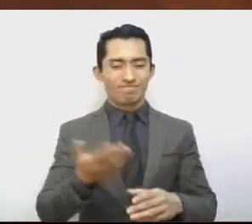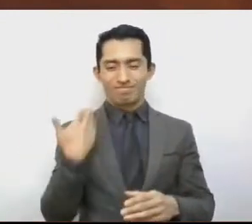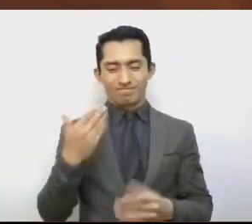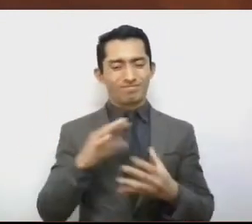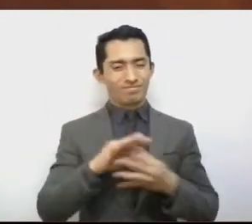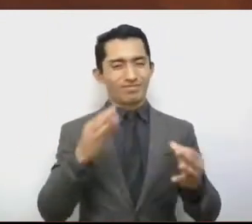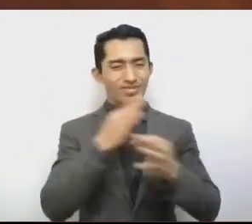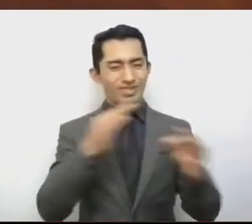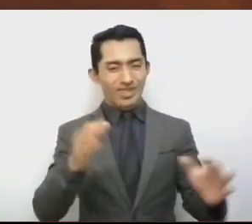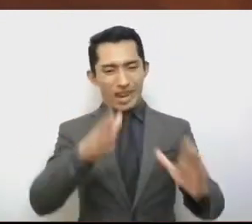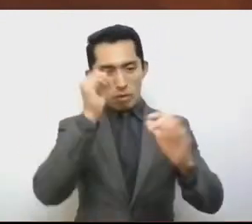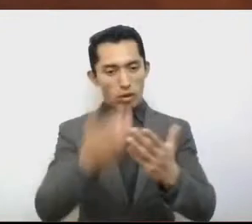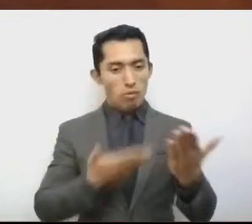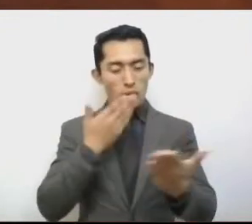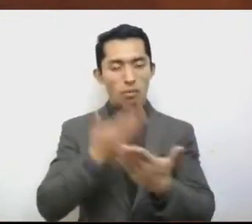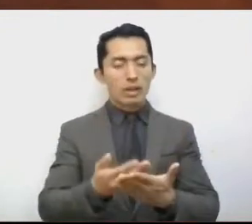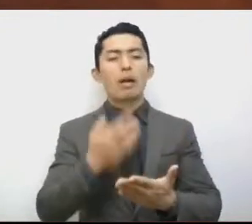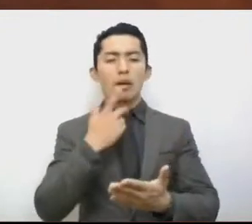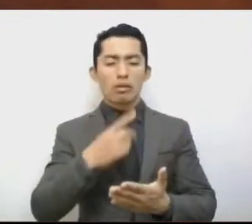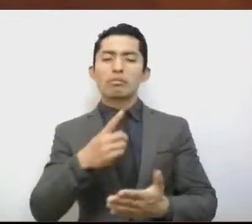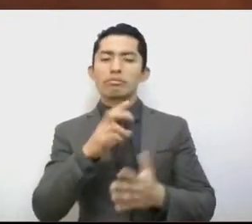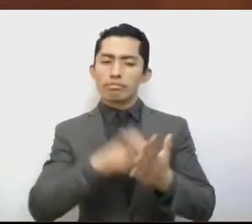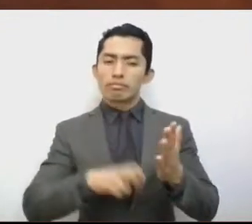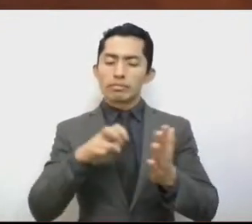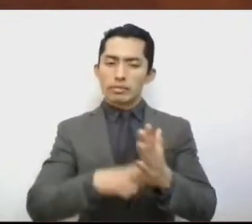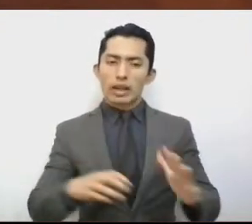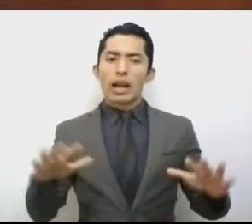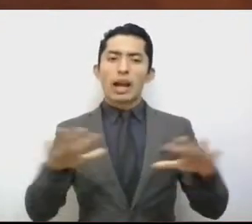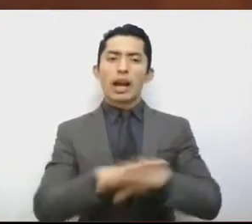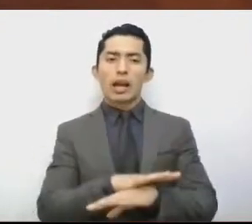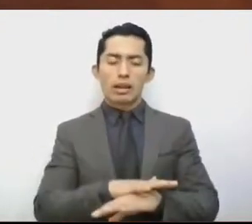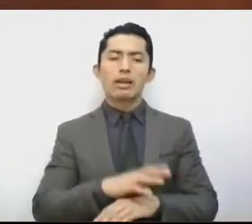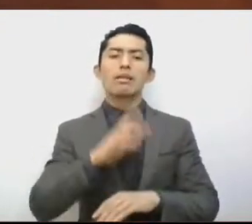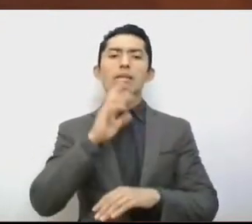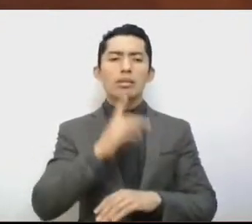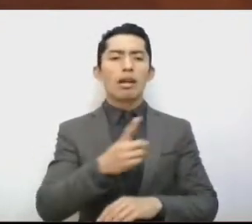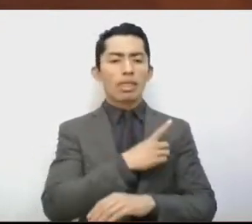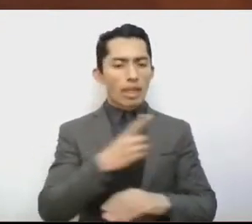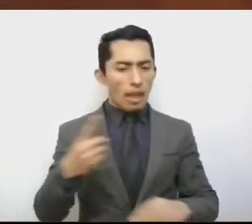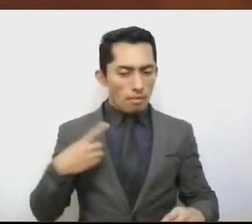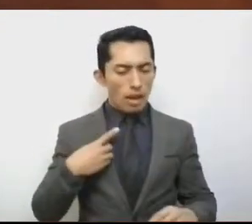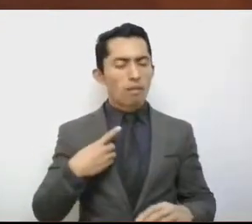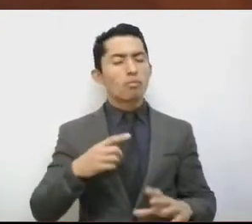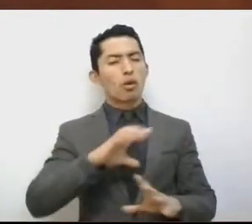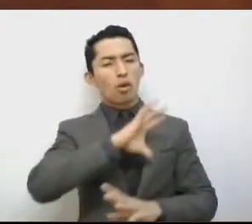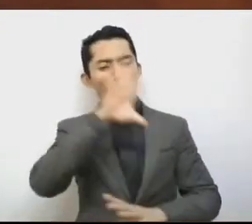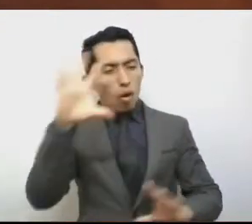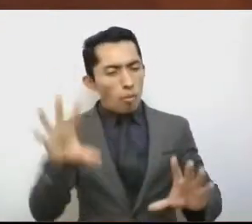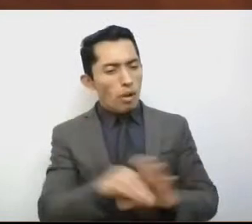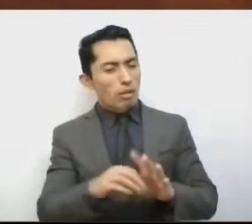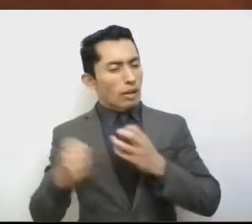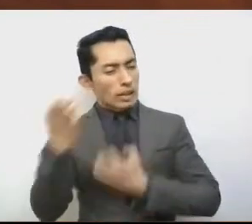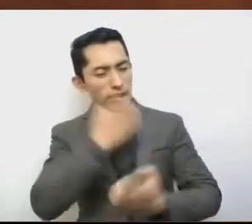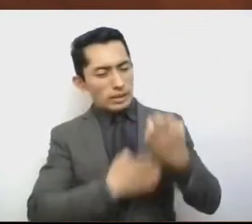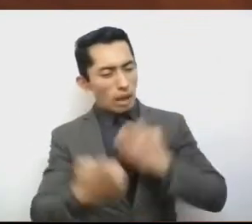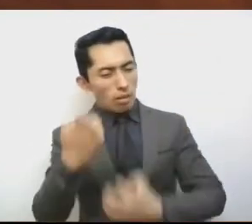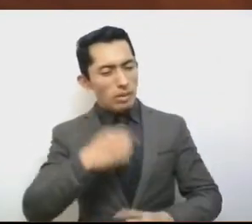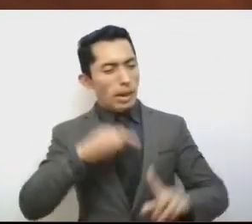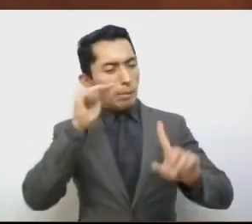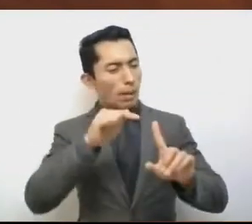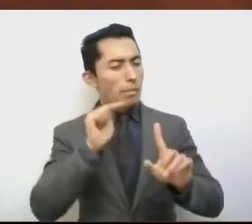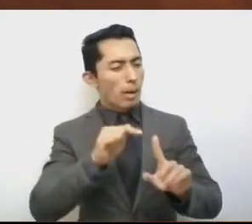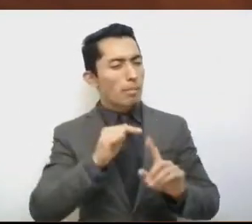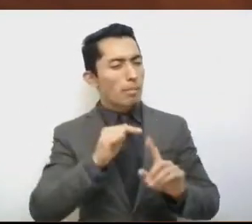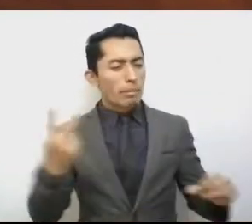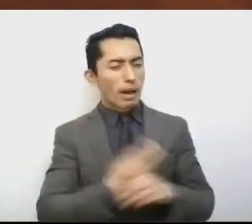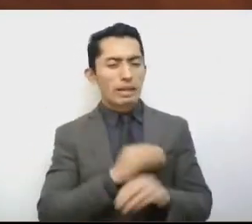considerando la necesidad de contar con un análisis y un diagnóstico puntual sobre